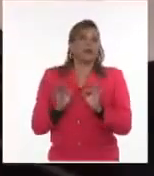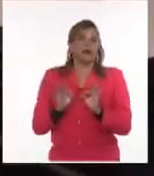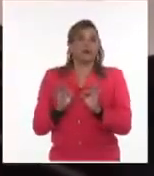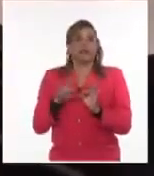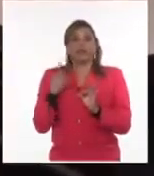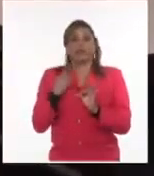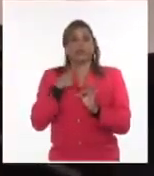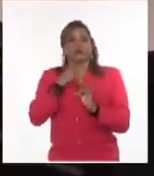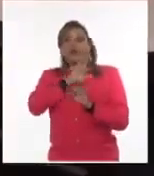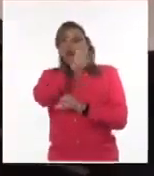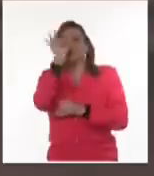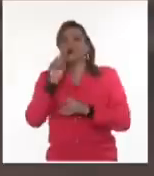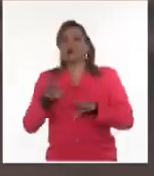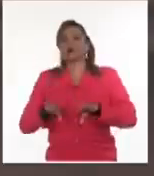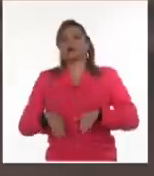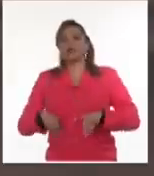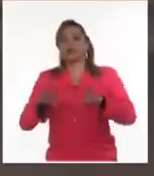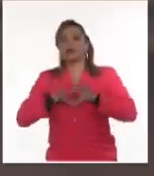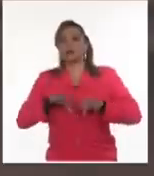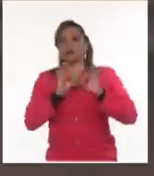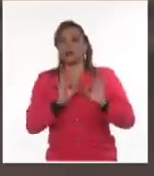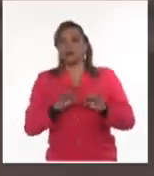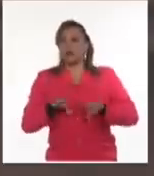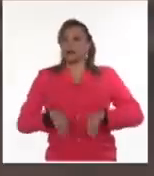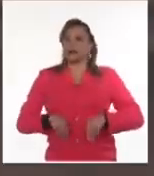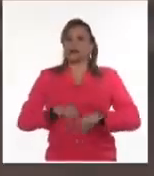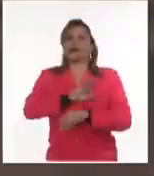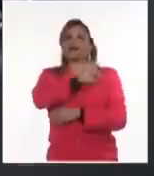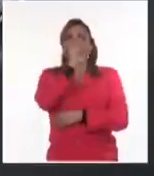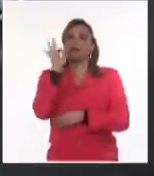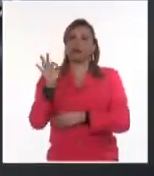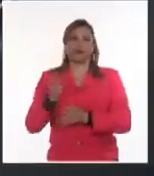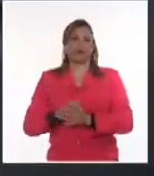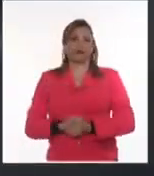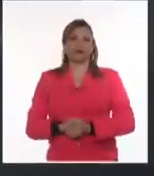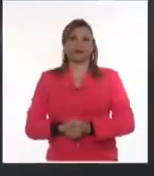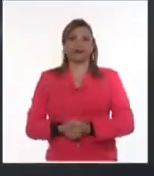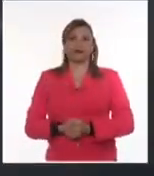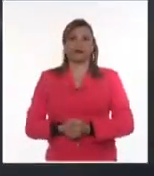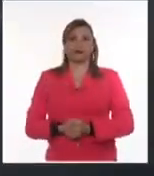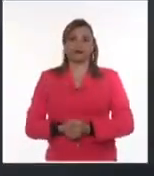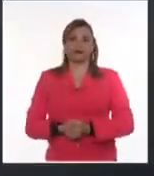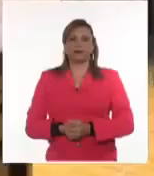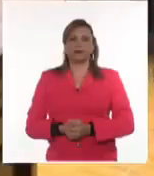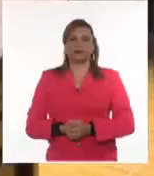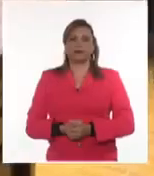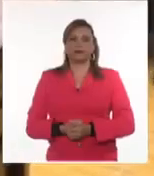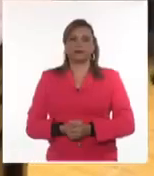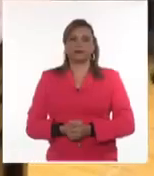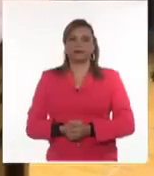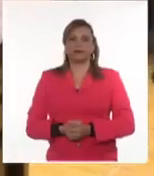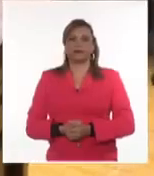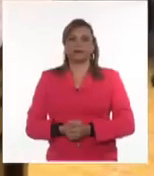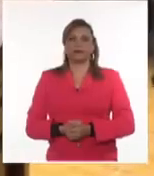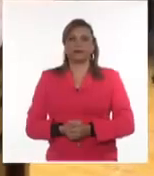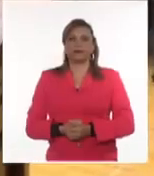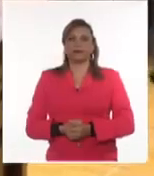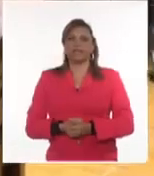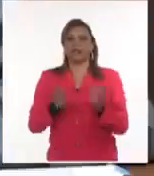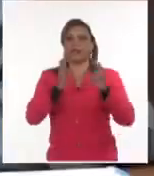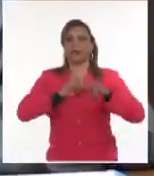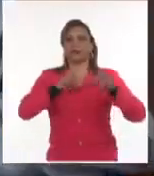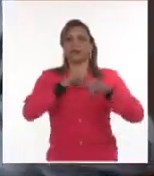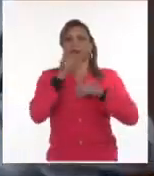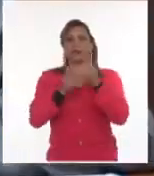vamos a permitir que situaciones como esta se proliferen en nuestro país. Las acciones y diligencias de instrucción realizadas en el